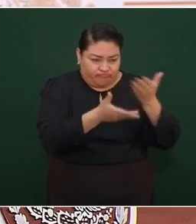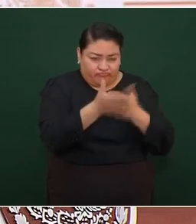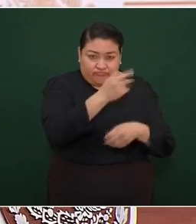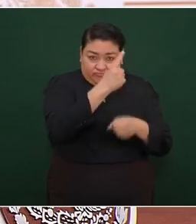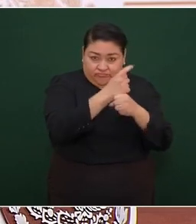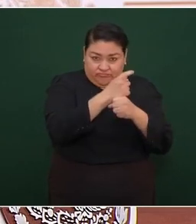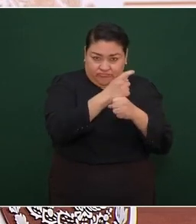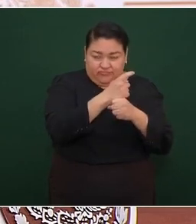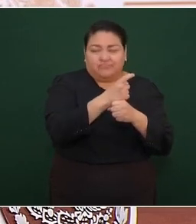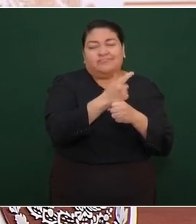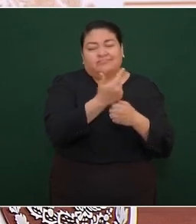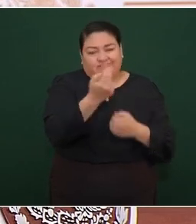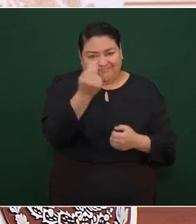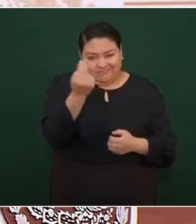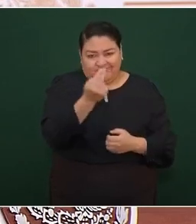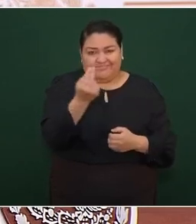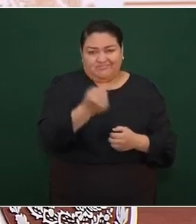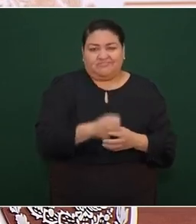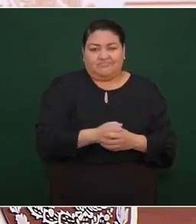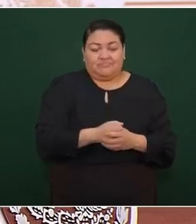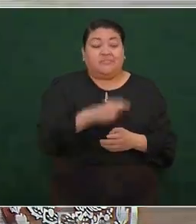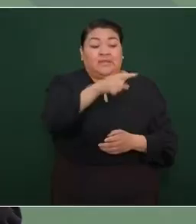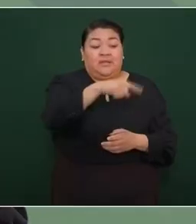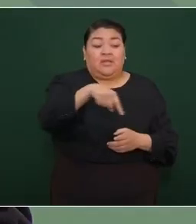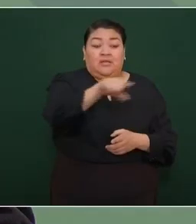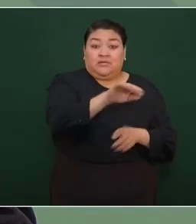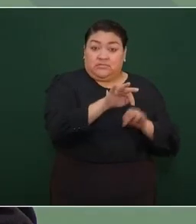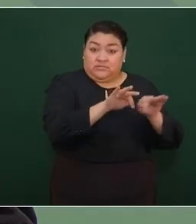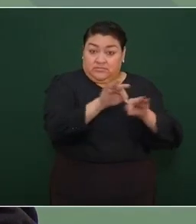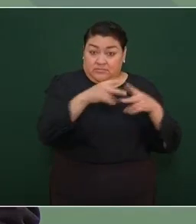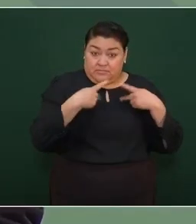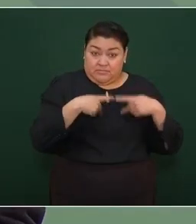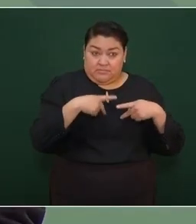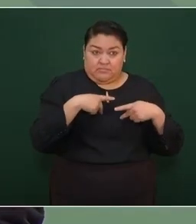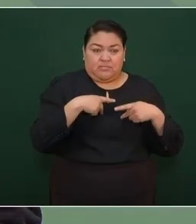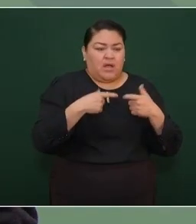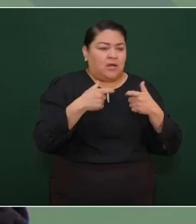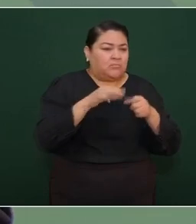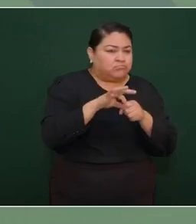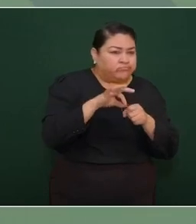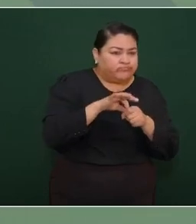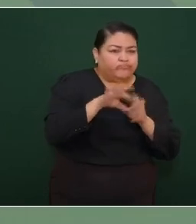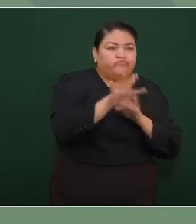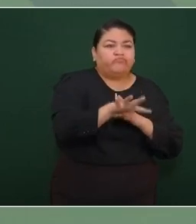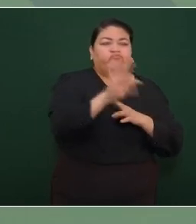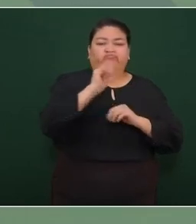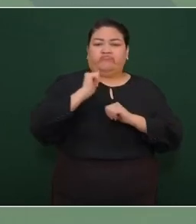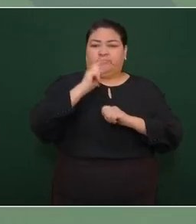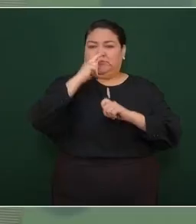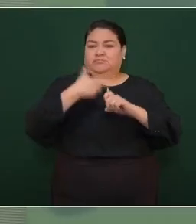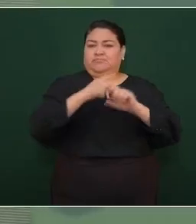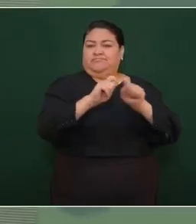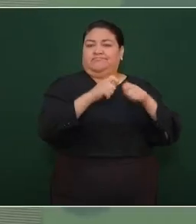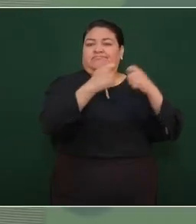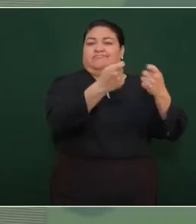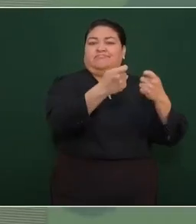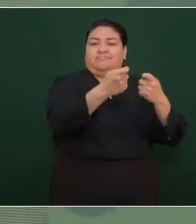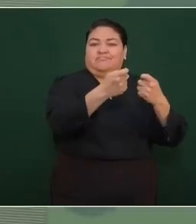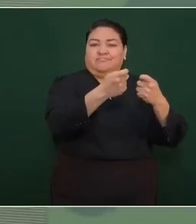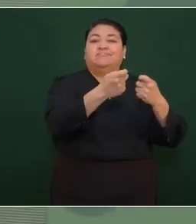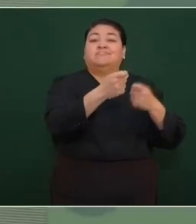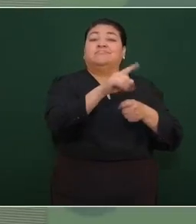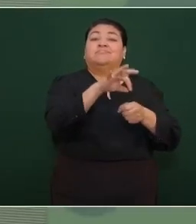ahora son los trabajadores los que eligen a los líderes con voto